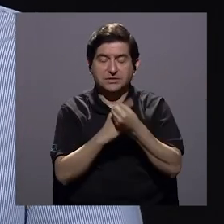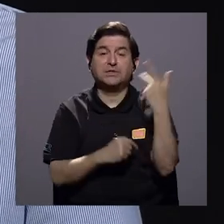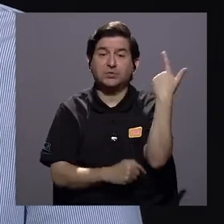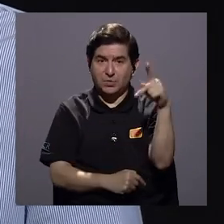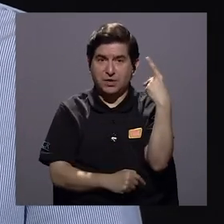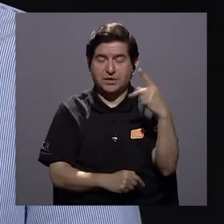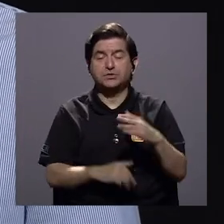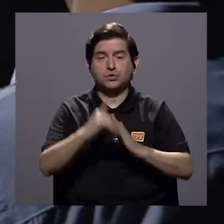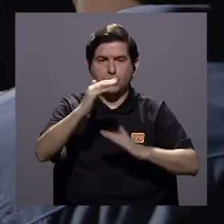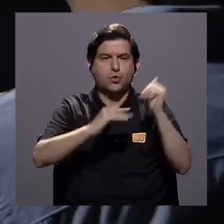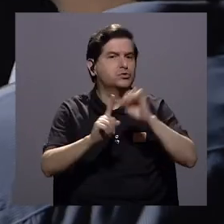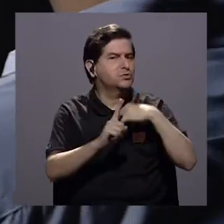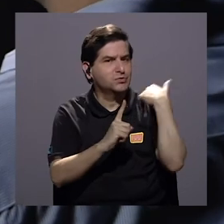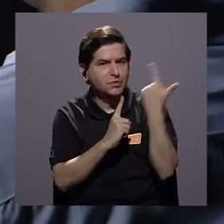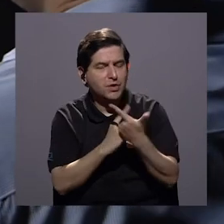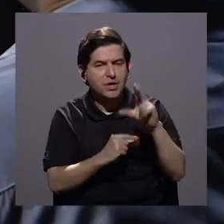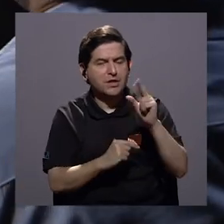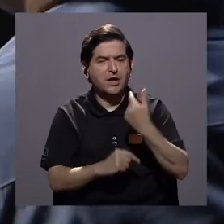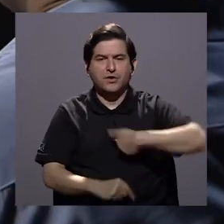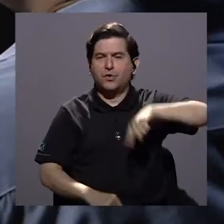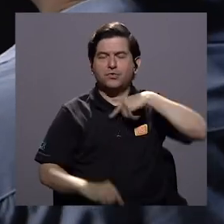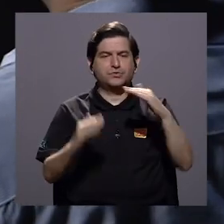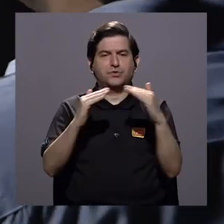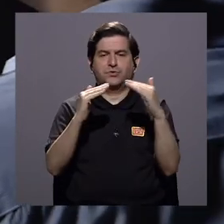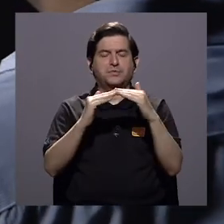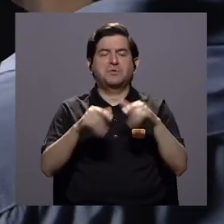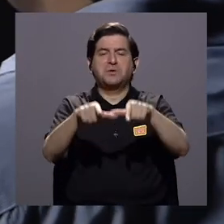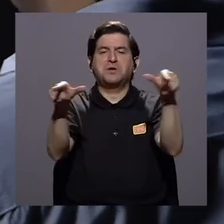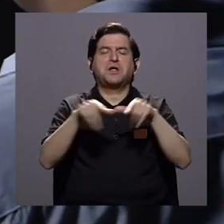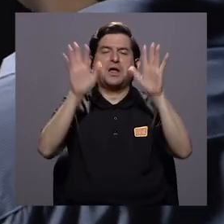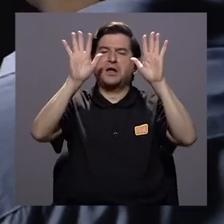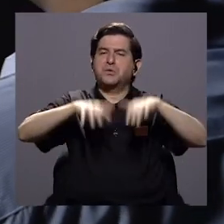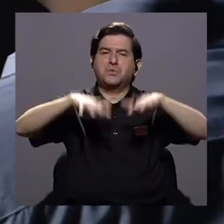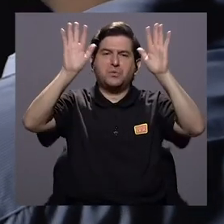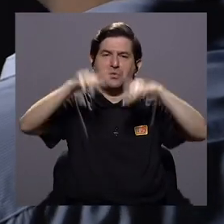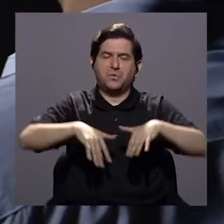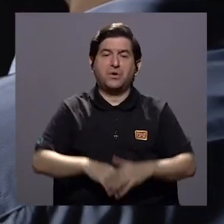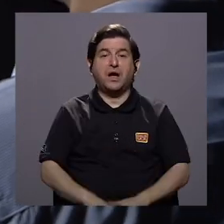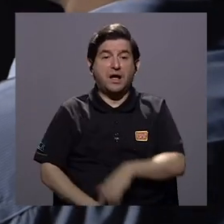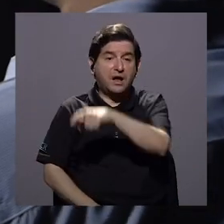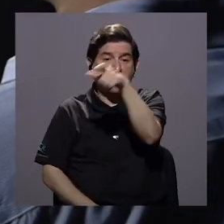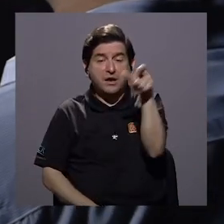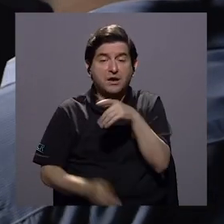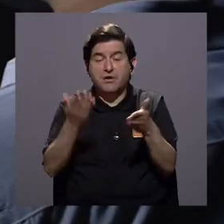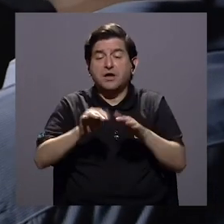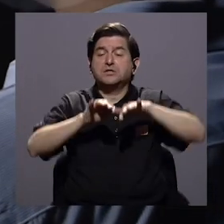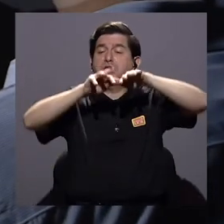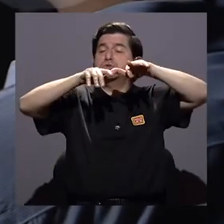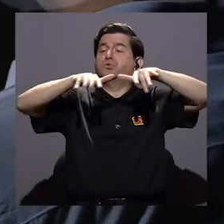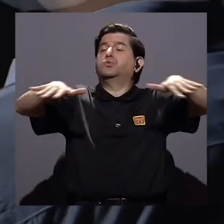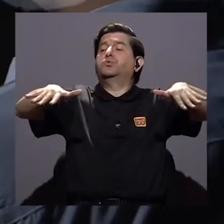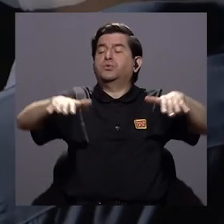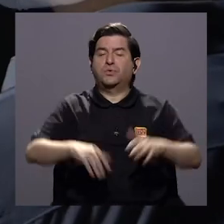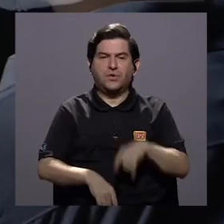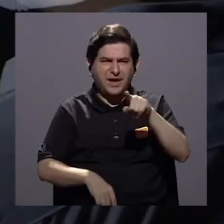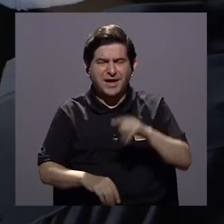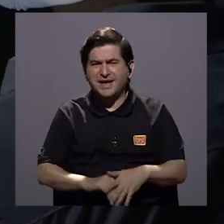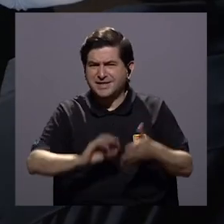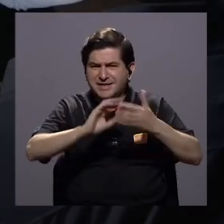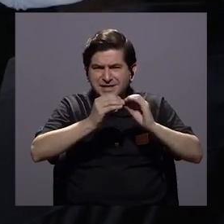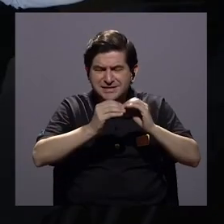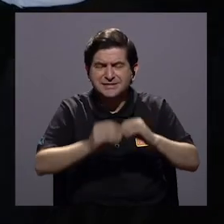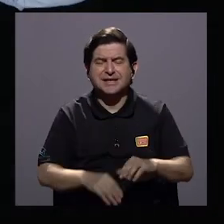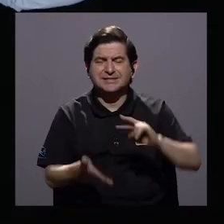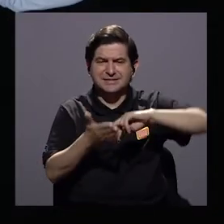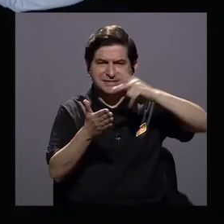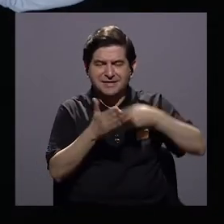social del riesgo no es porque vivamos en un lugar donde llueve mucho y un río pueda de pronto desbordarse esa ecuación